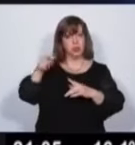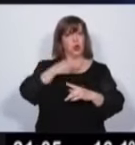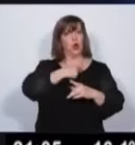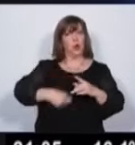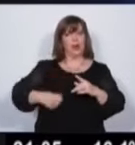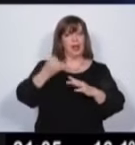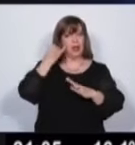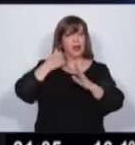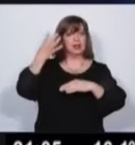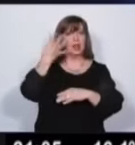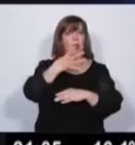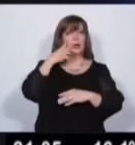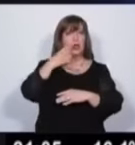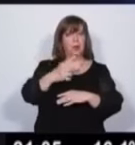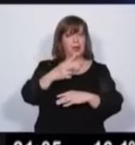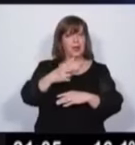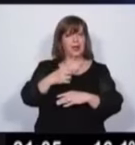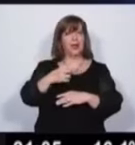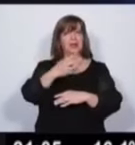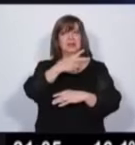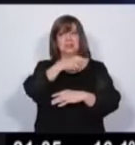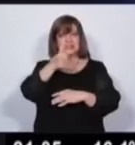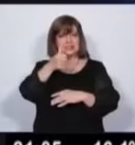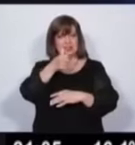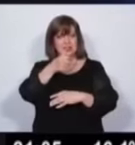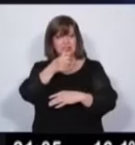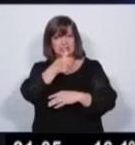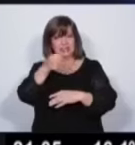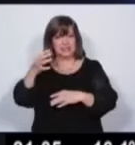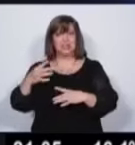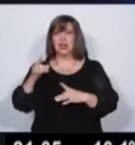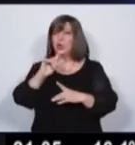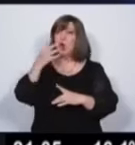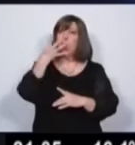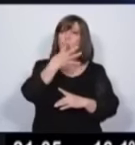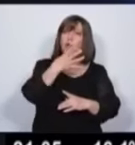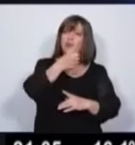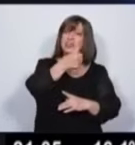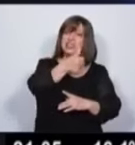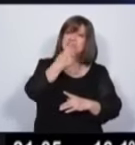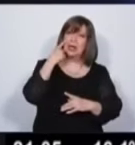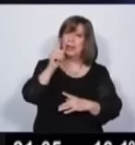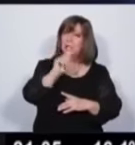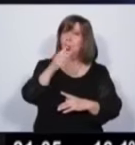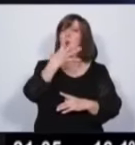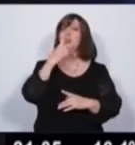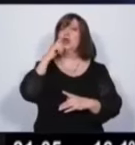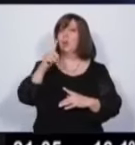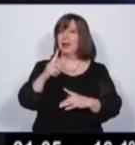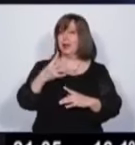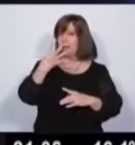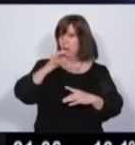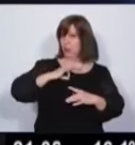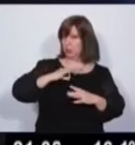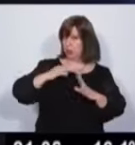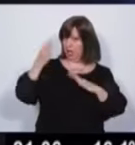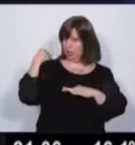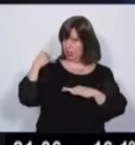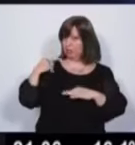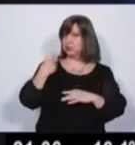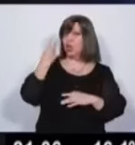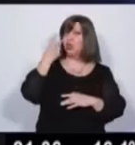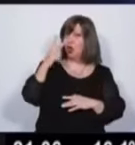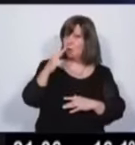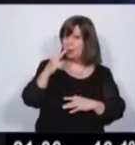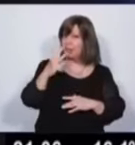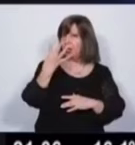200 viviendas, no 6 mil. Este último mandato, estos últimos cuatro años, los segundos cuatro años de Cornejo, construyeron 2